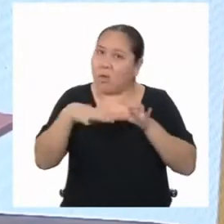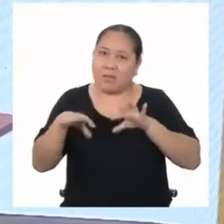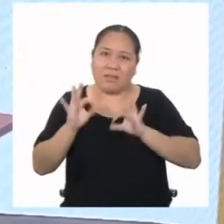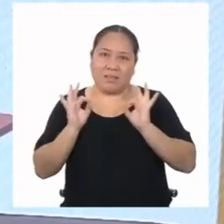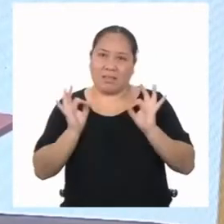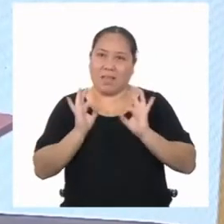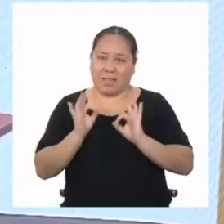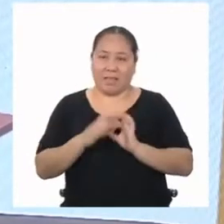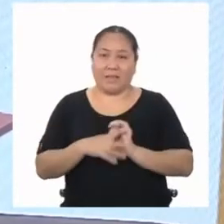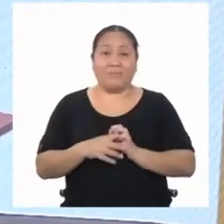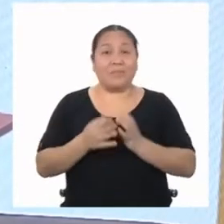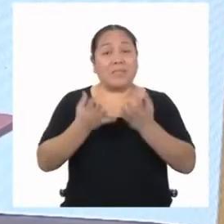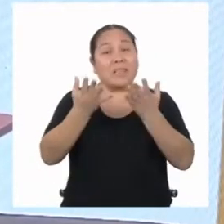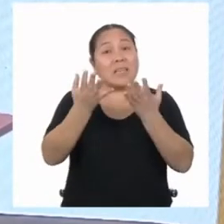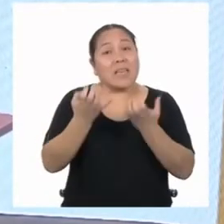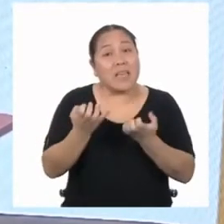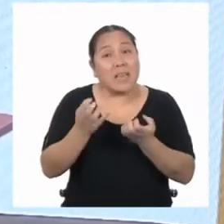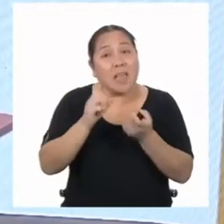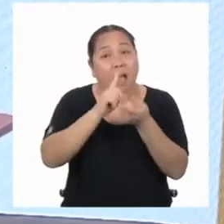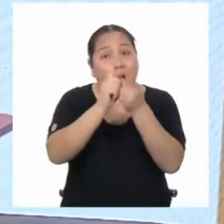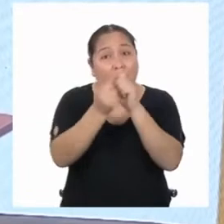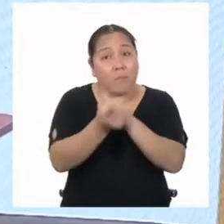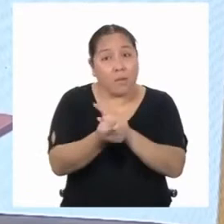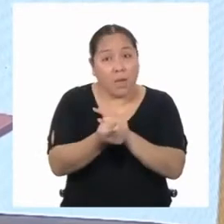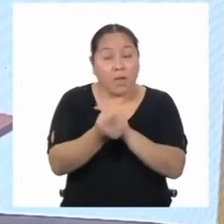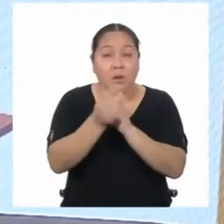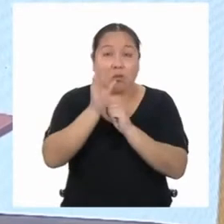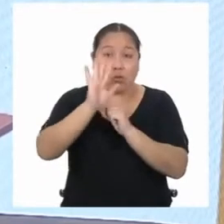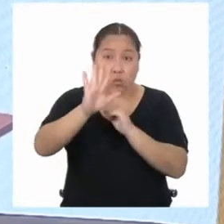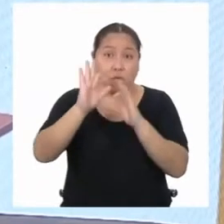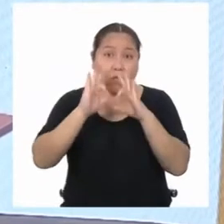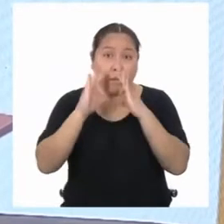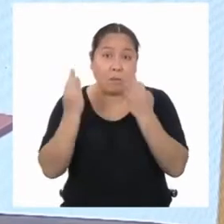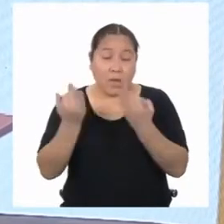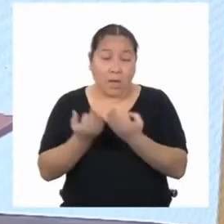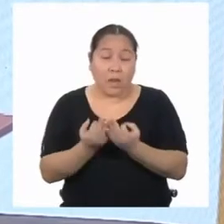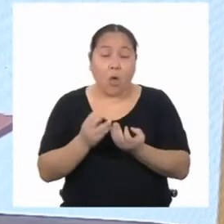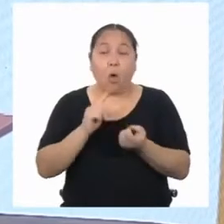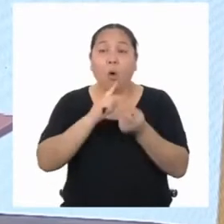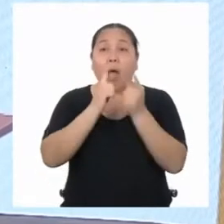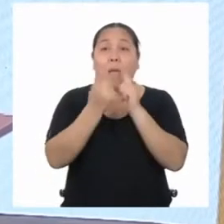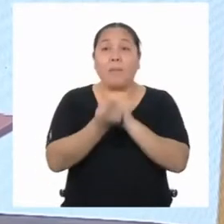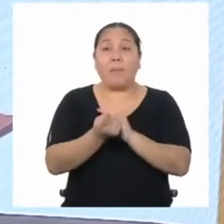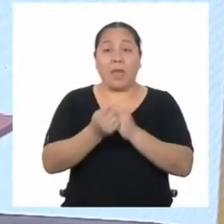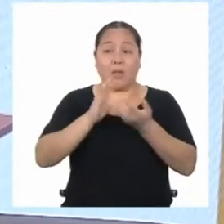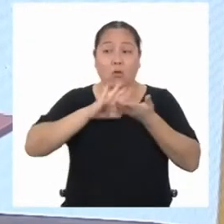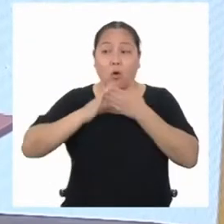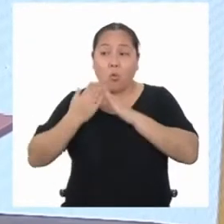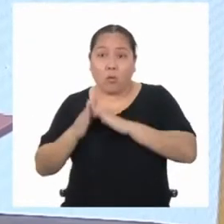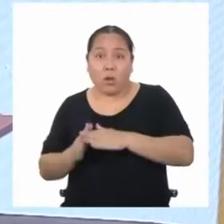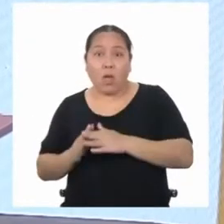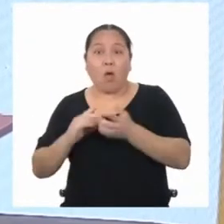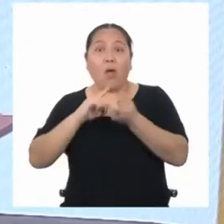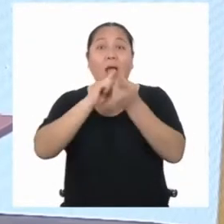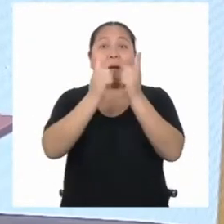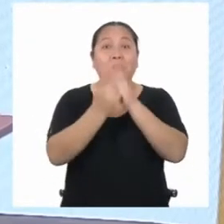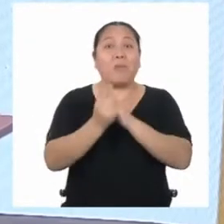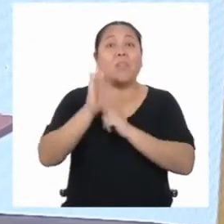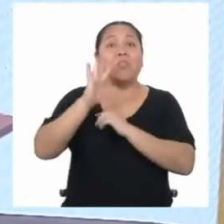nuestra familia o nuestra comunidad o en nuestro país, tenemos que proponer y hacer.